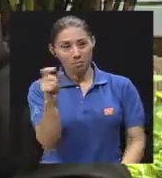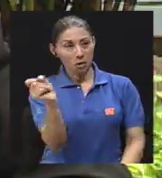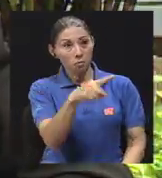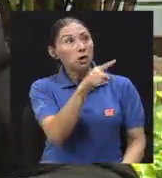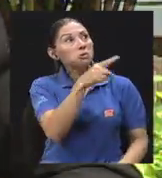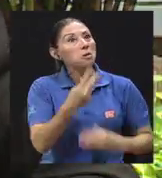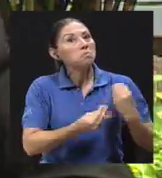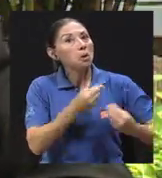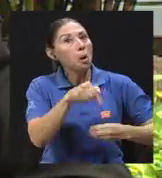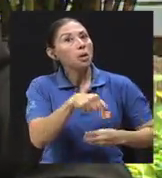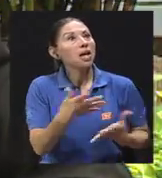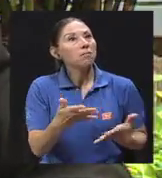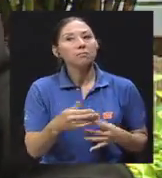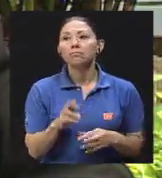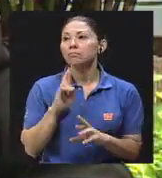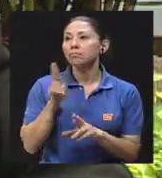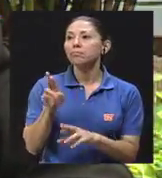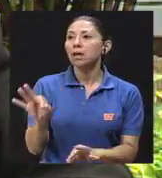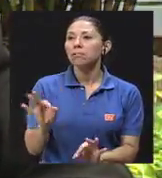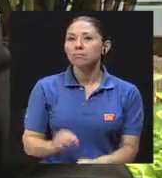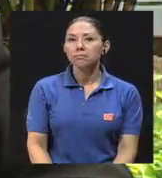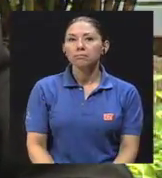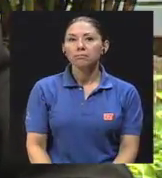¿y cómo te fue hoy? ¿Bien?